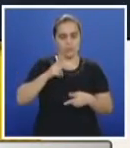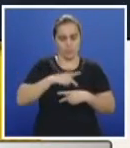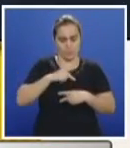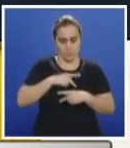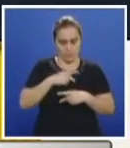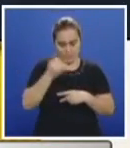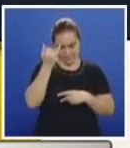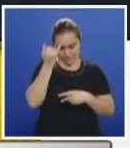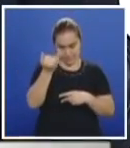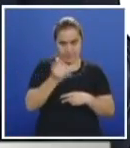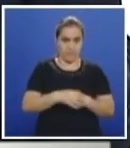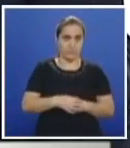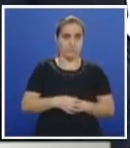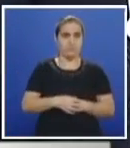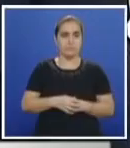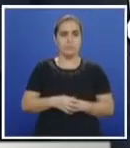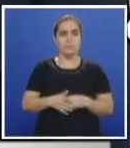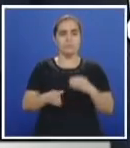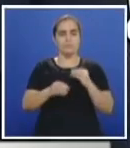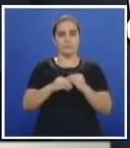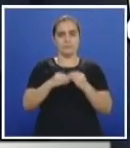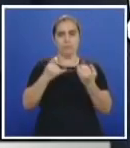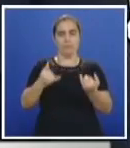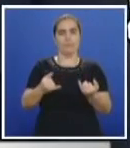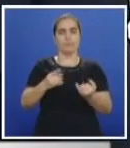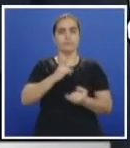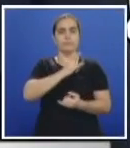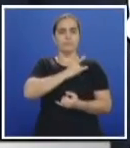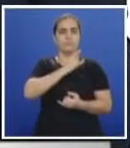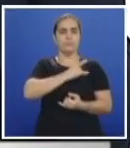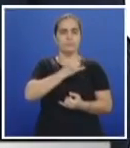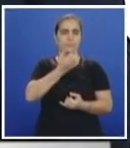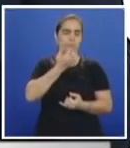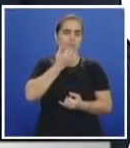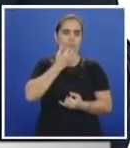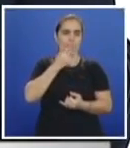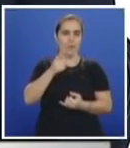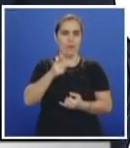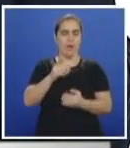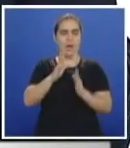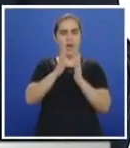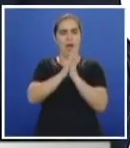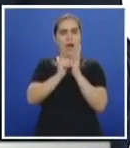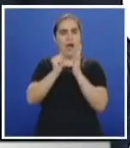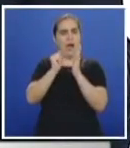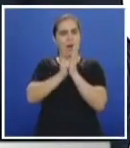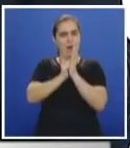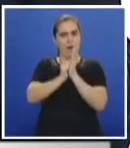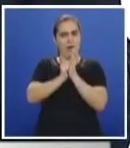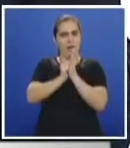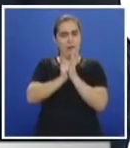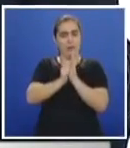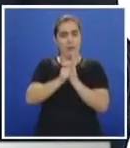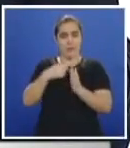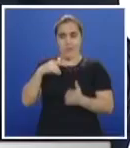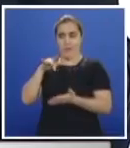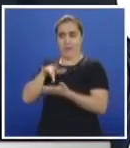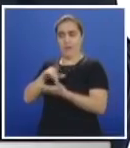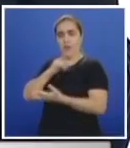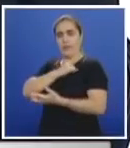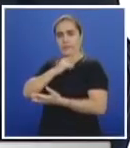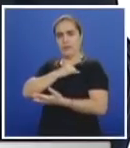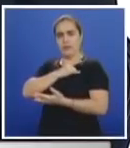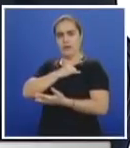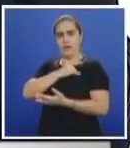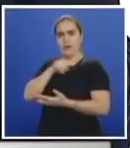iniciativa. Sí, señor. Pero mire, una de las medidas que se toman en las universidades, por ejemplo, en la autónoma, ellos sí cobran el parqueadero. Lo que no controlan